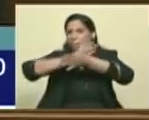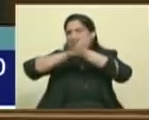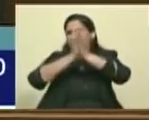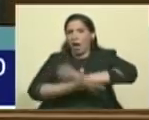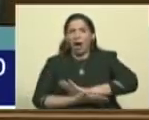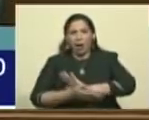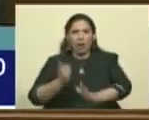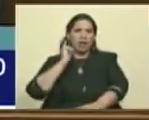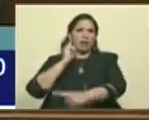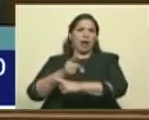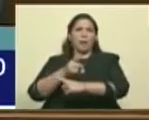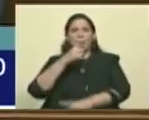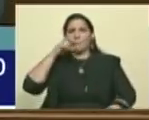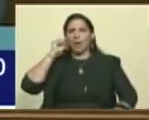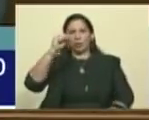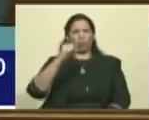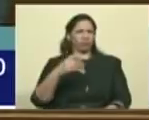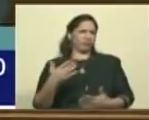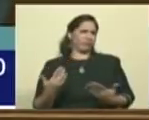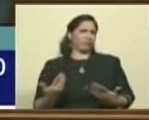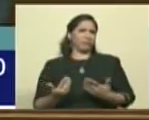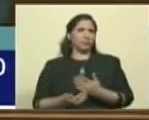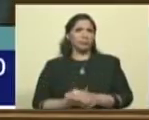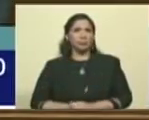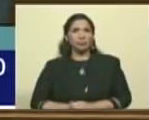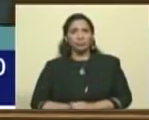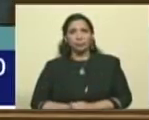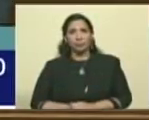régimen de Nicolás Maduro. Con el régimen que impera en Venezuela.